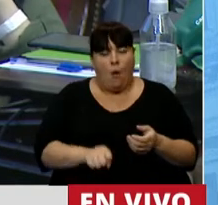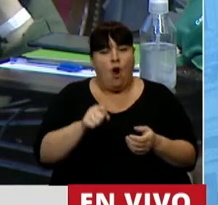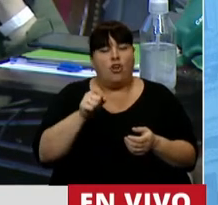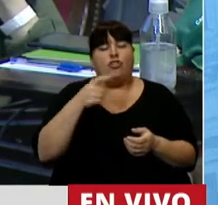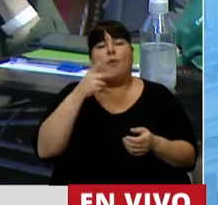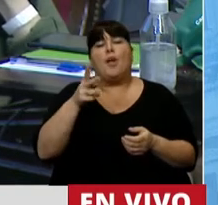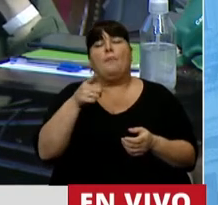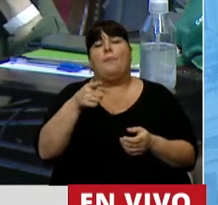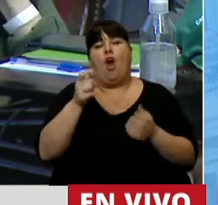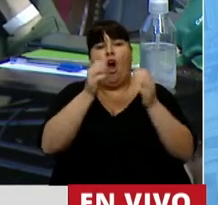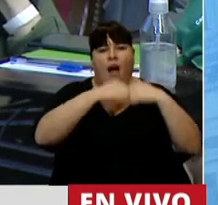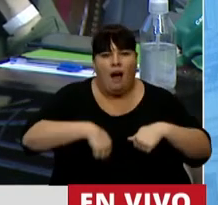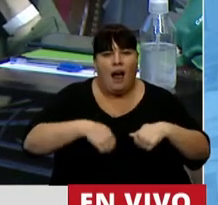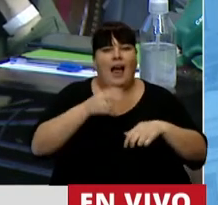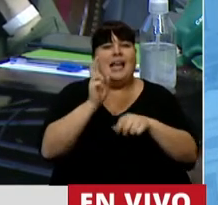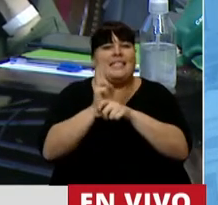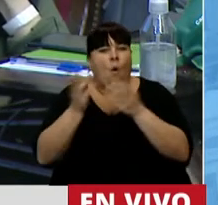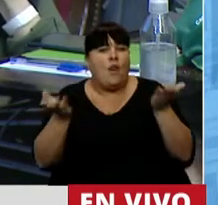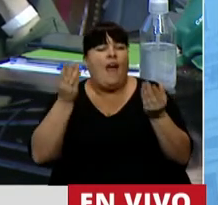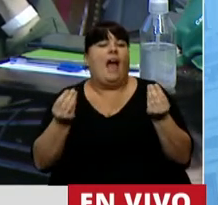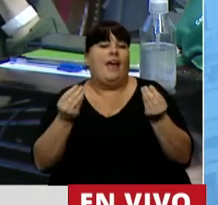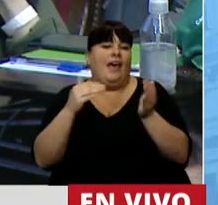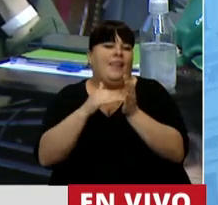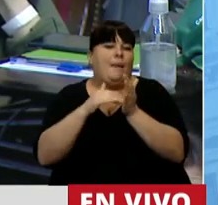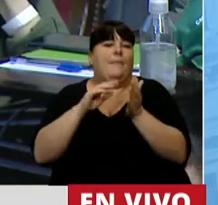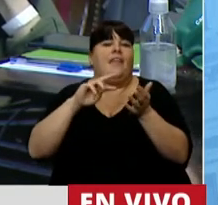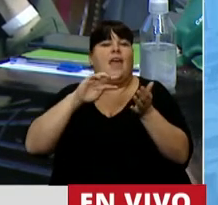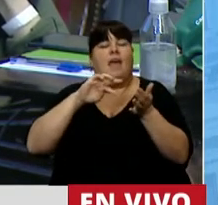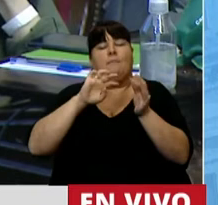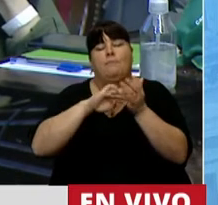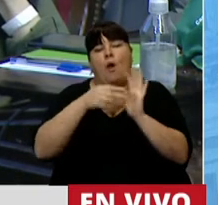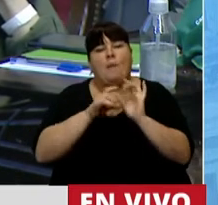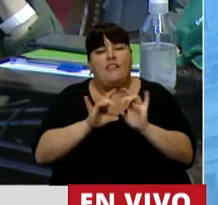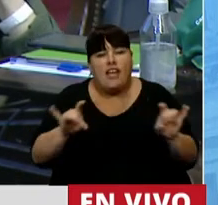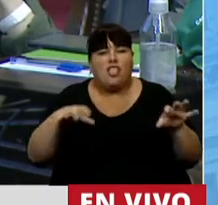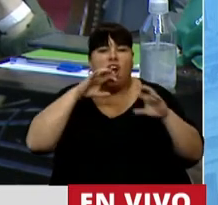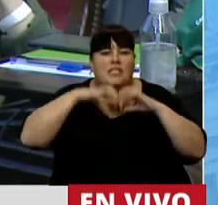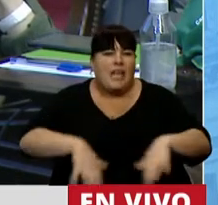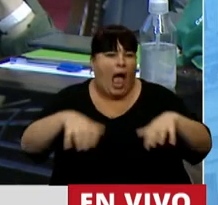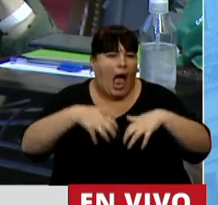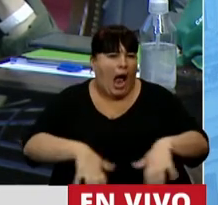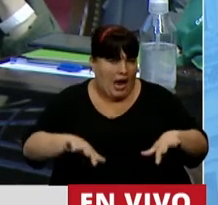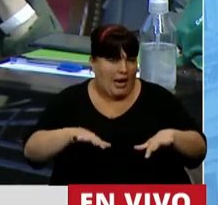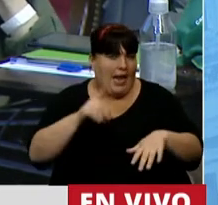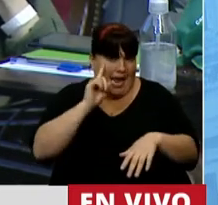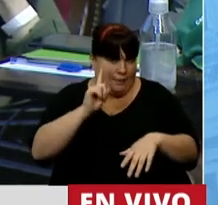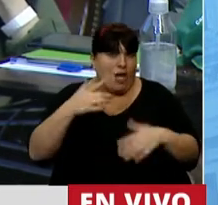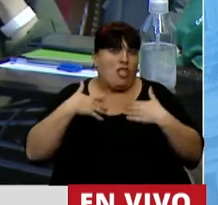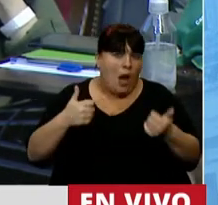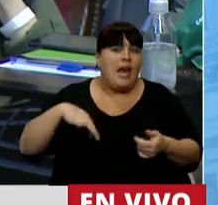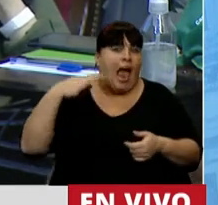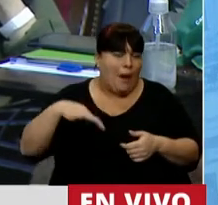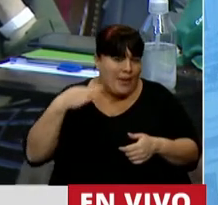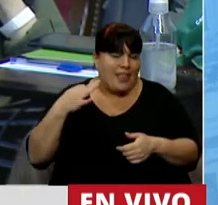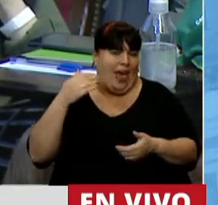marcos de clandestinidad y inseguridad se asocian a complicaciones infecciosas y hemorrágicas, poniendo en riesgo la salud y la